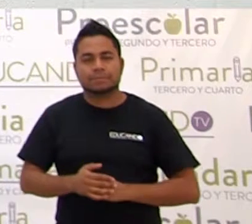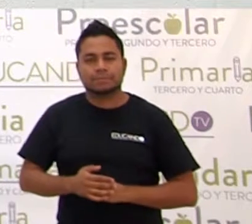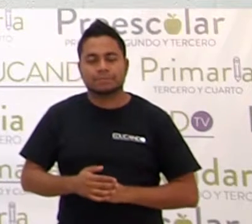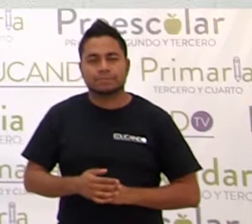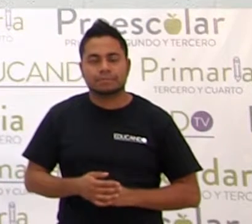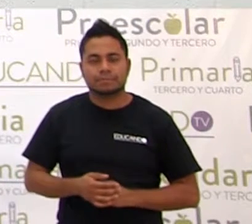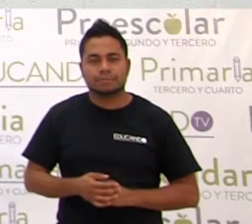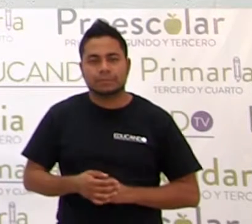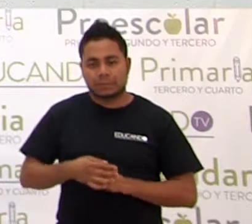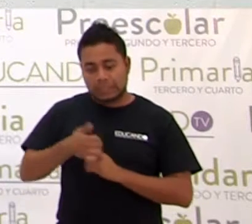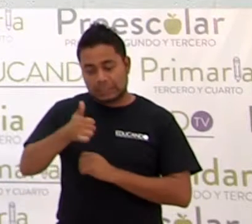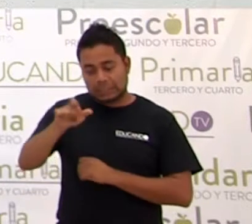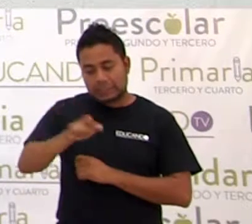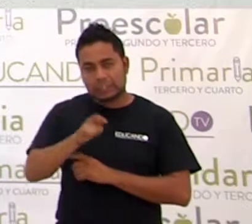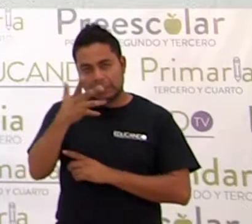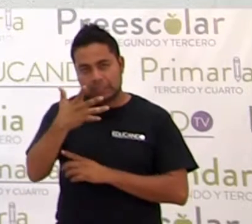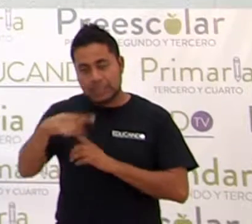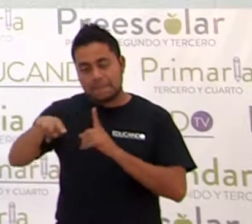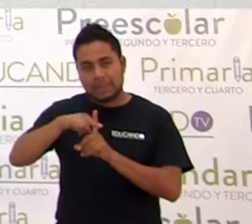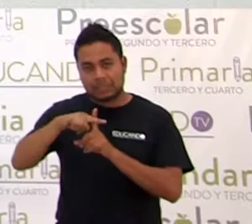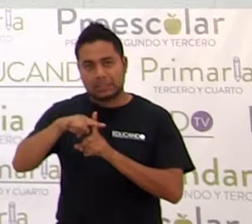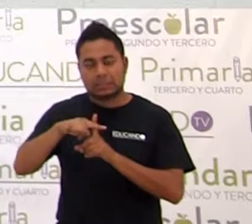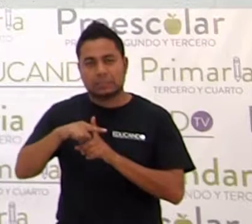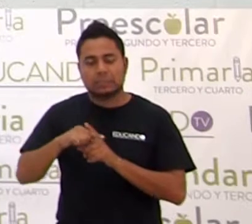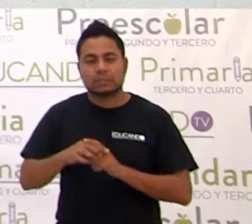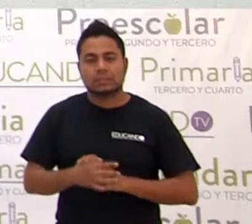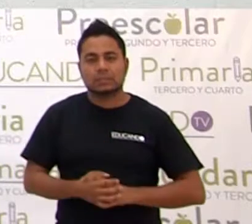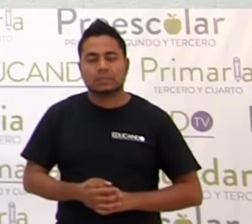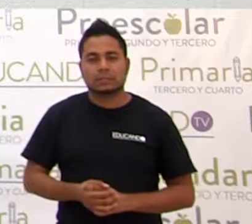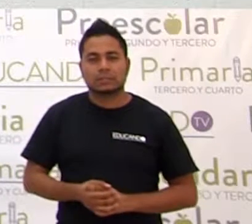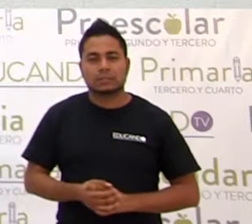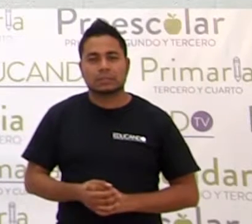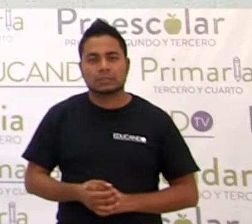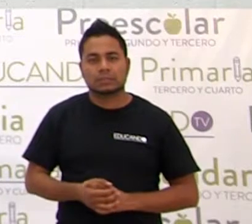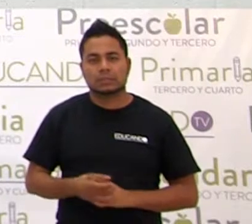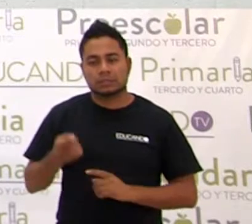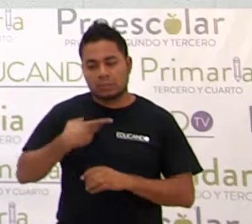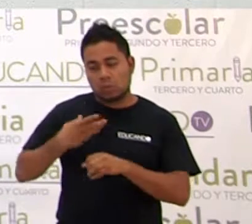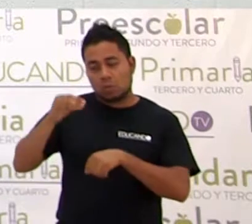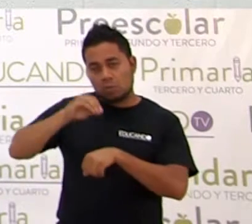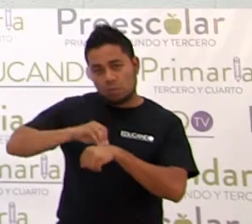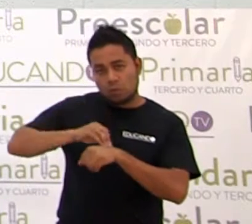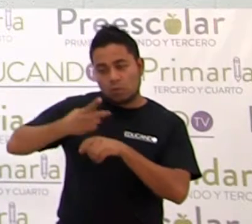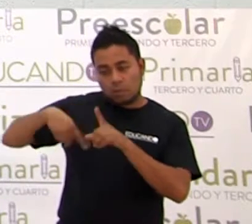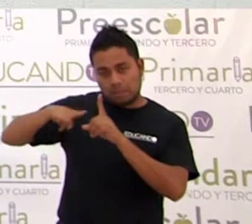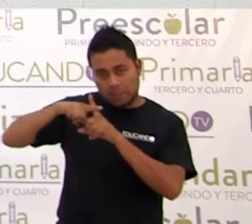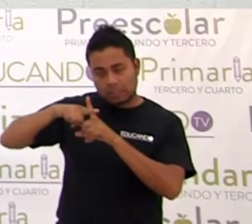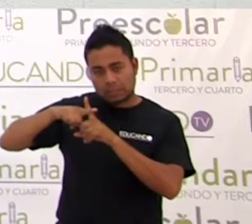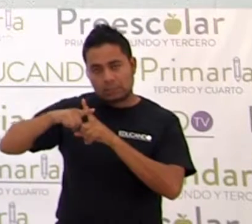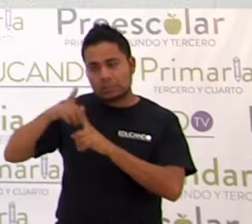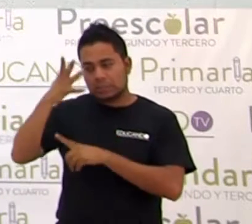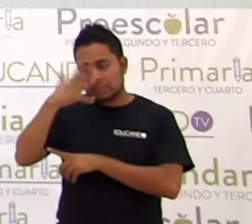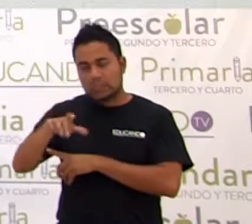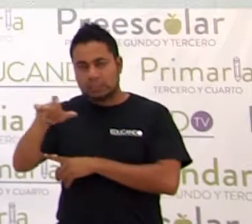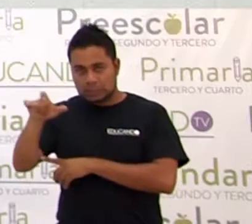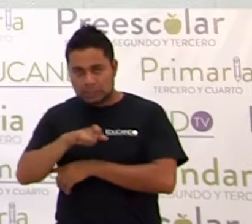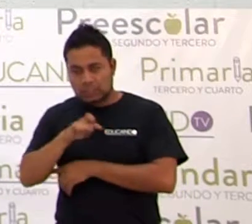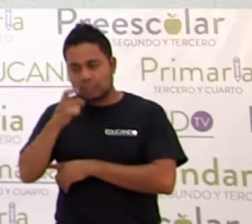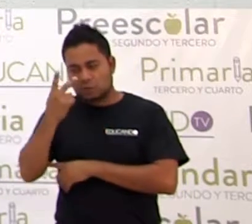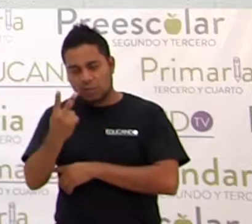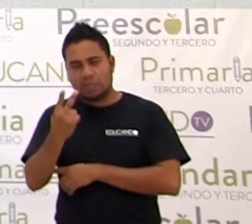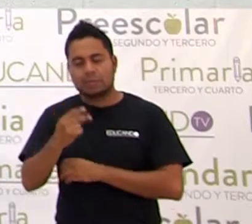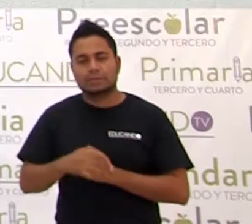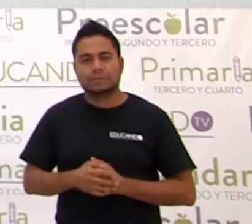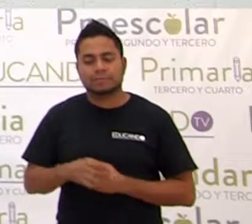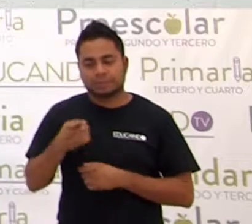Seis X quinta. Más, ¿sí? Ponemos el signo más. Diez X cuadrada.